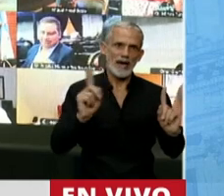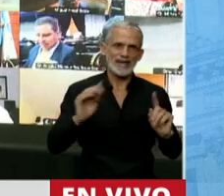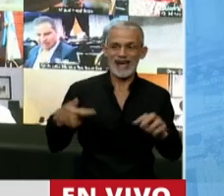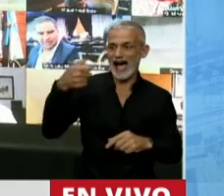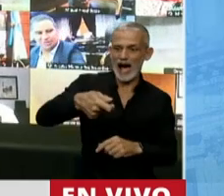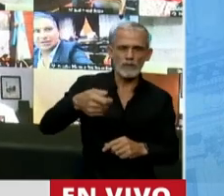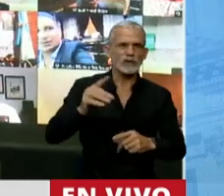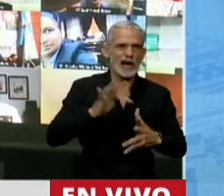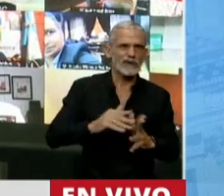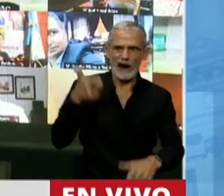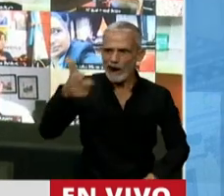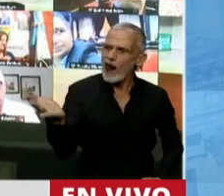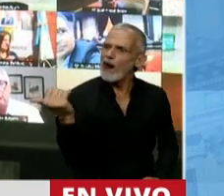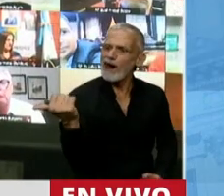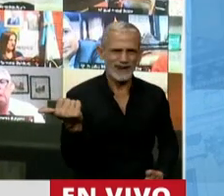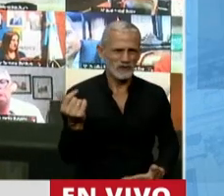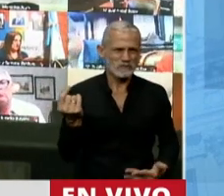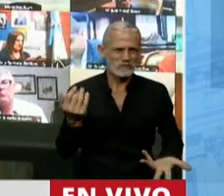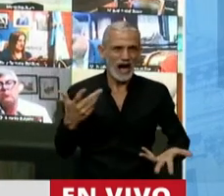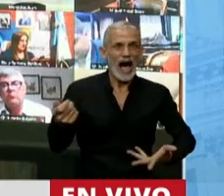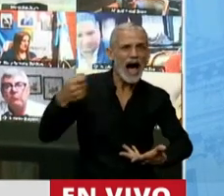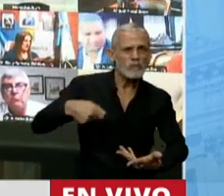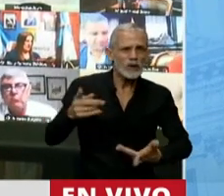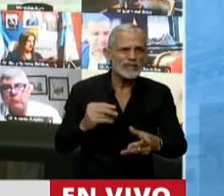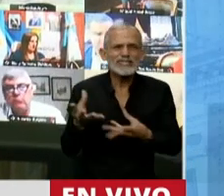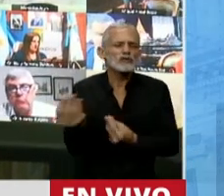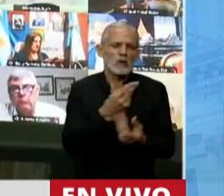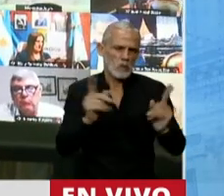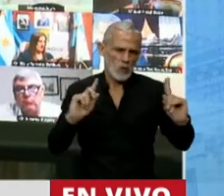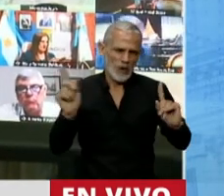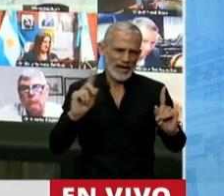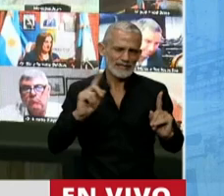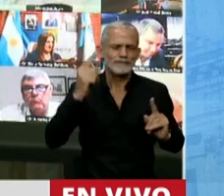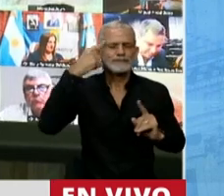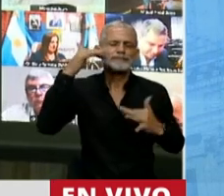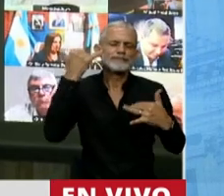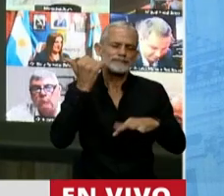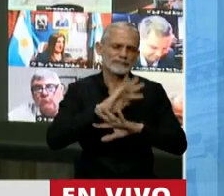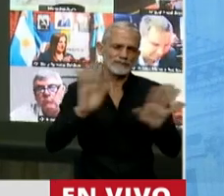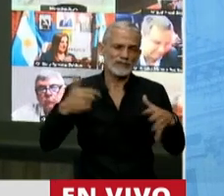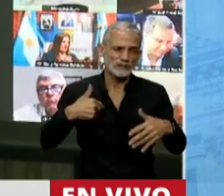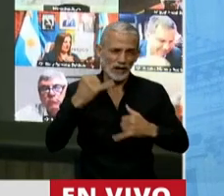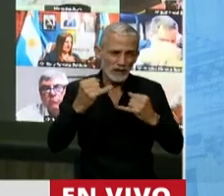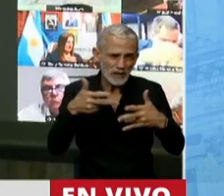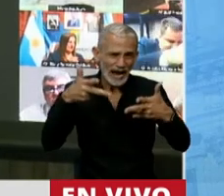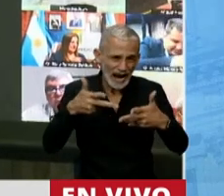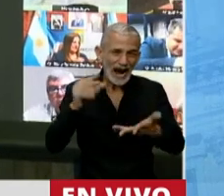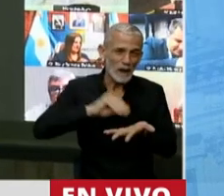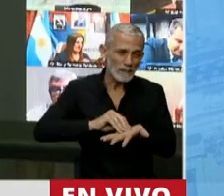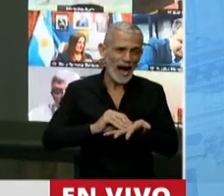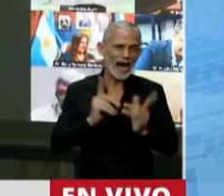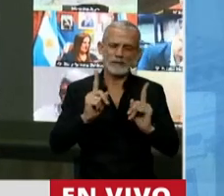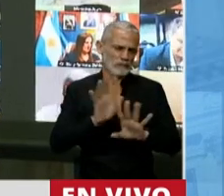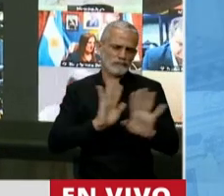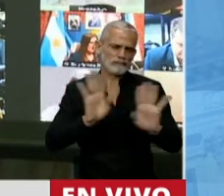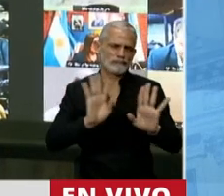contribución se saca con una pistola en la siena en la cabeza, así que lo han planteado con una absoluta inteligencia, así que me van a eximir a mí de tener que ahondar